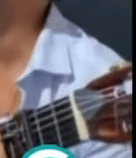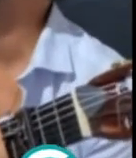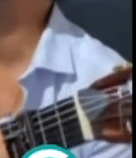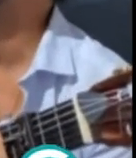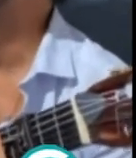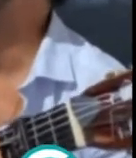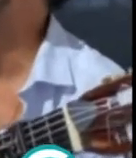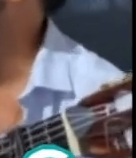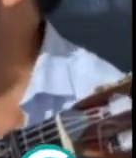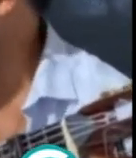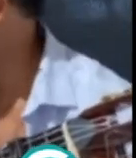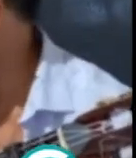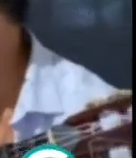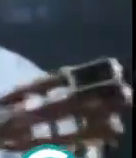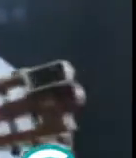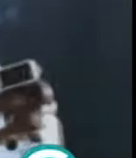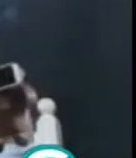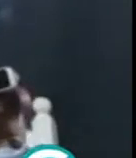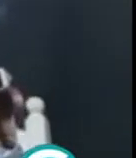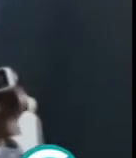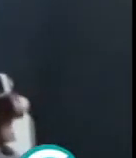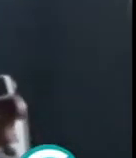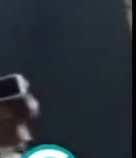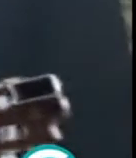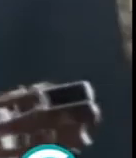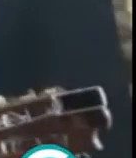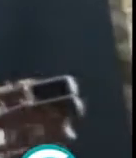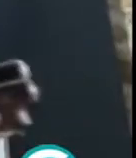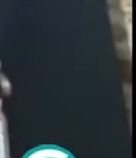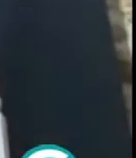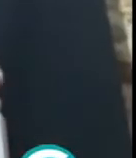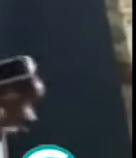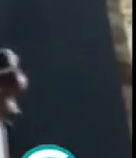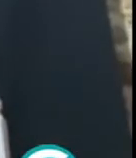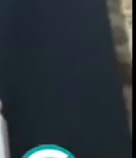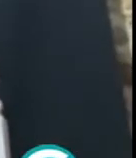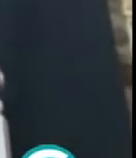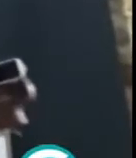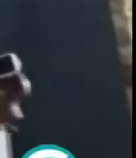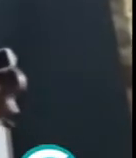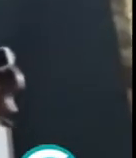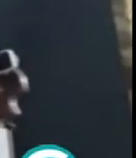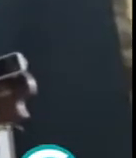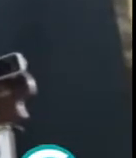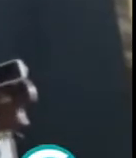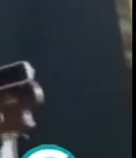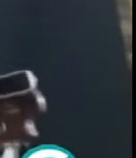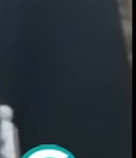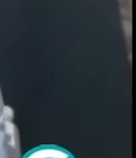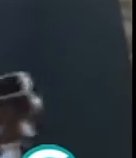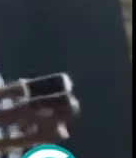pasa que esta mujer también es casa y durante ello en su casa